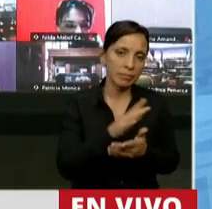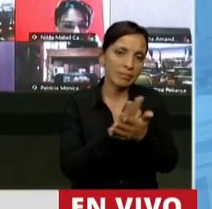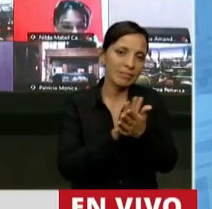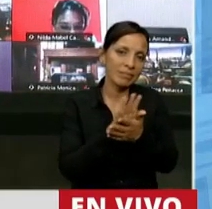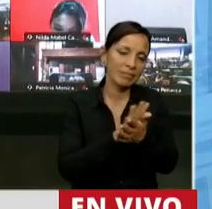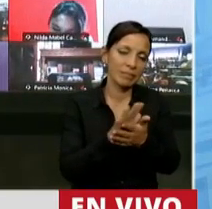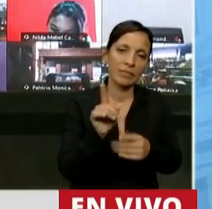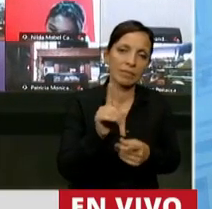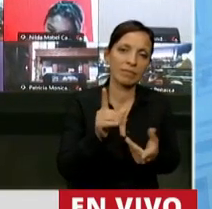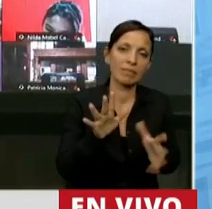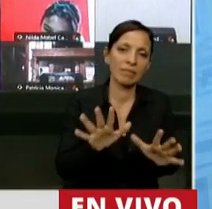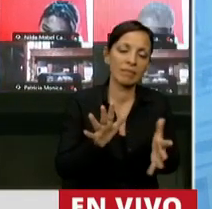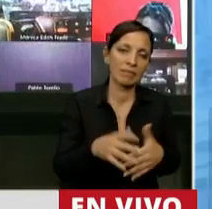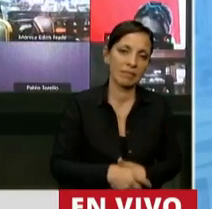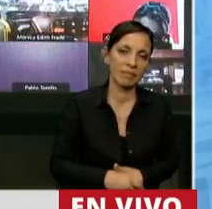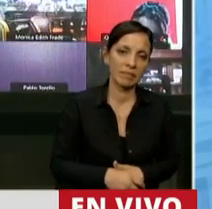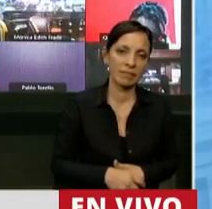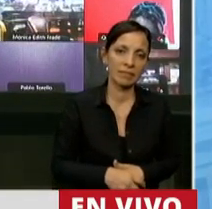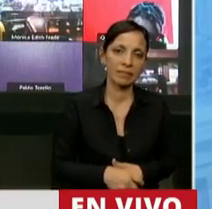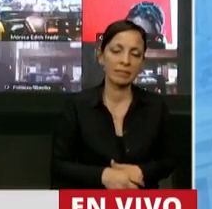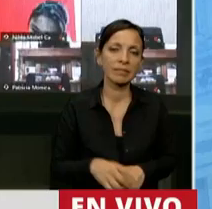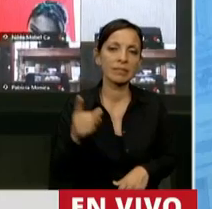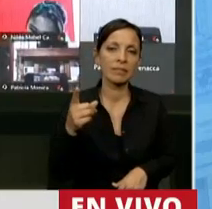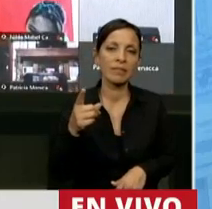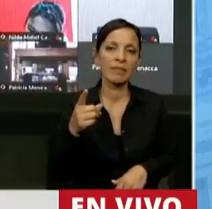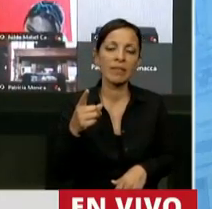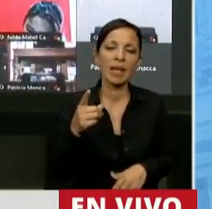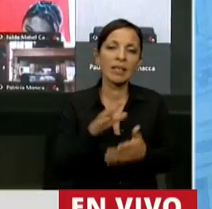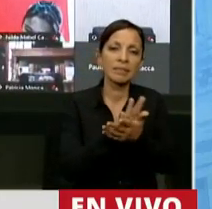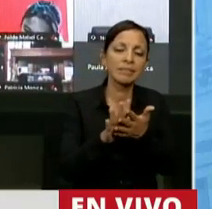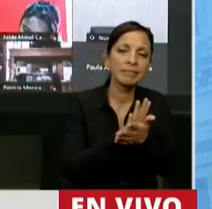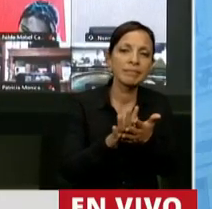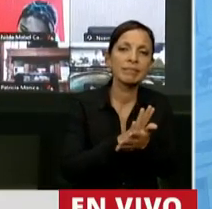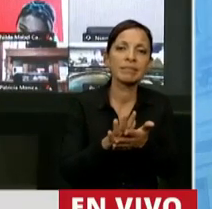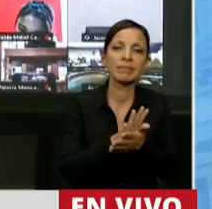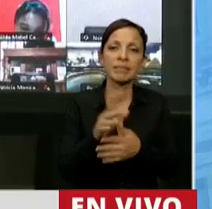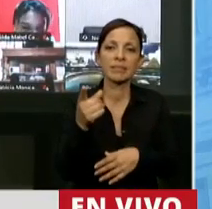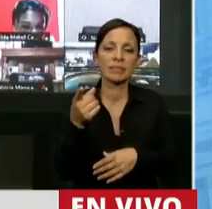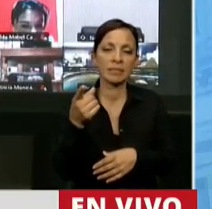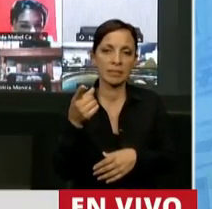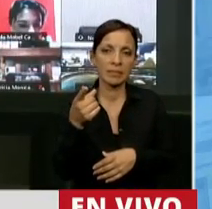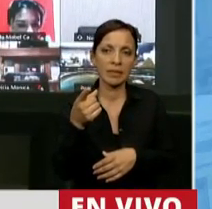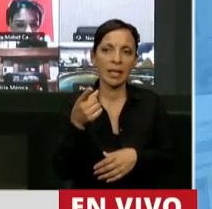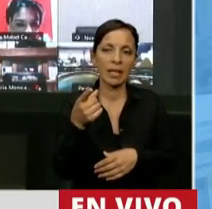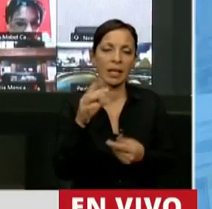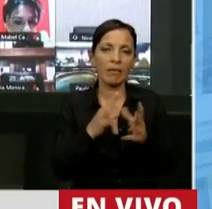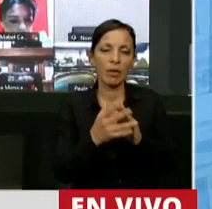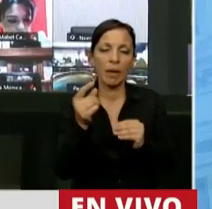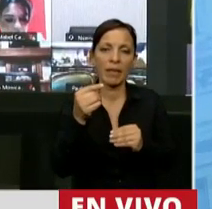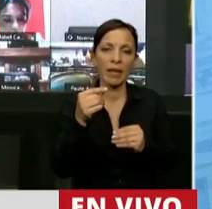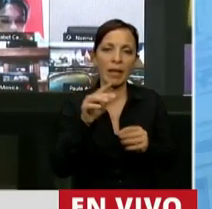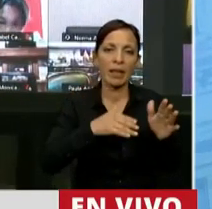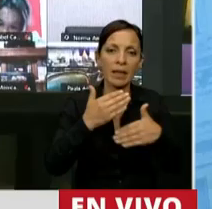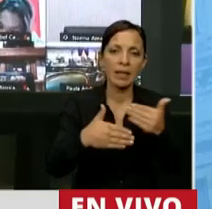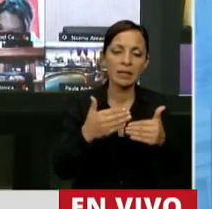condicionándolo o erosionándolo como esto. Se arregla nuestro federalismo pensando un modelo fiscal que tenga en cuenta el desarrollo territorial.